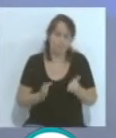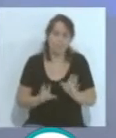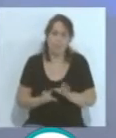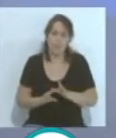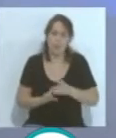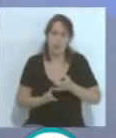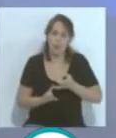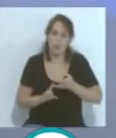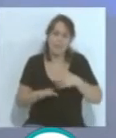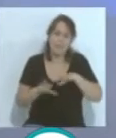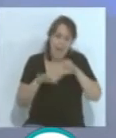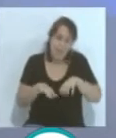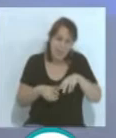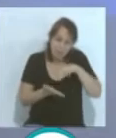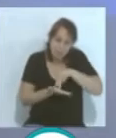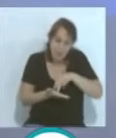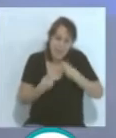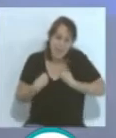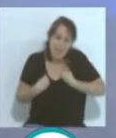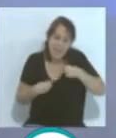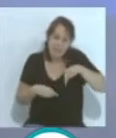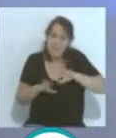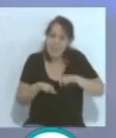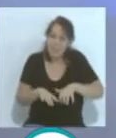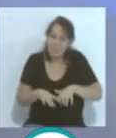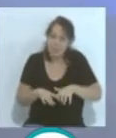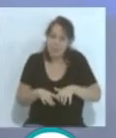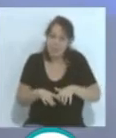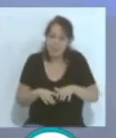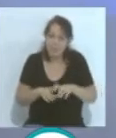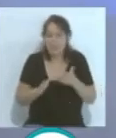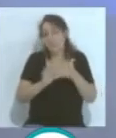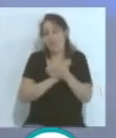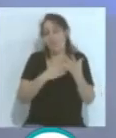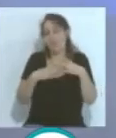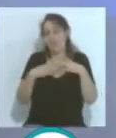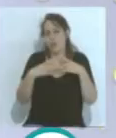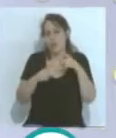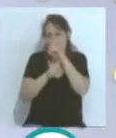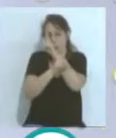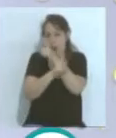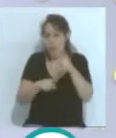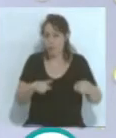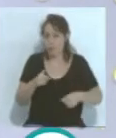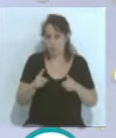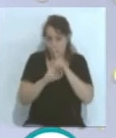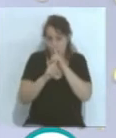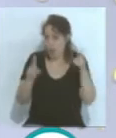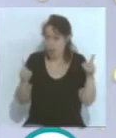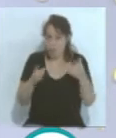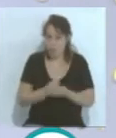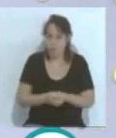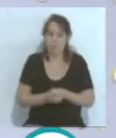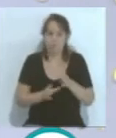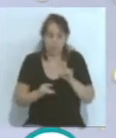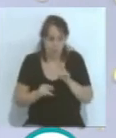pero estar en Cádiz, vivir en Cádiz, es estar de vacaciones todo el año. Desde luego, ¿no? La gente paga